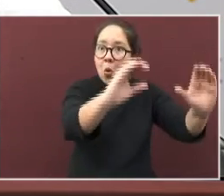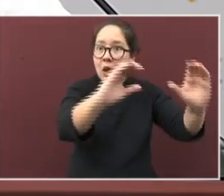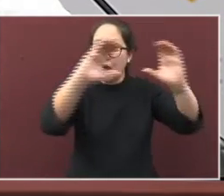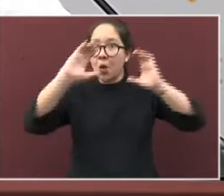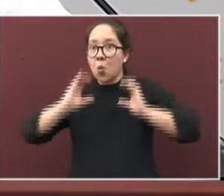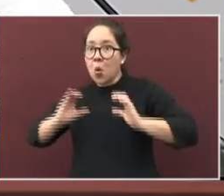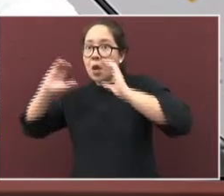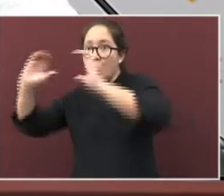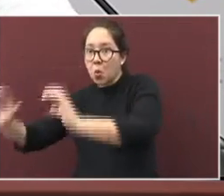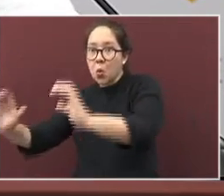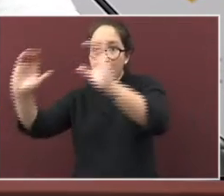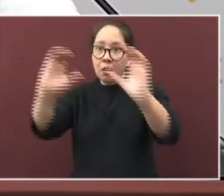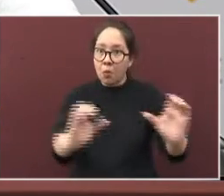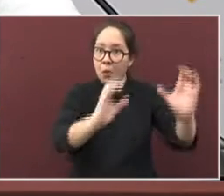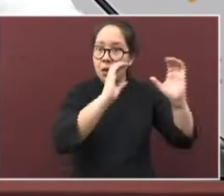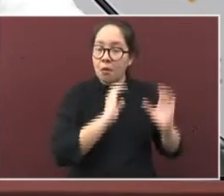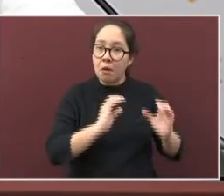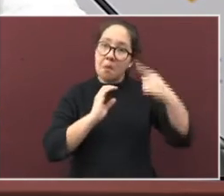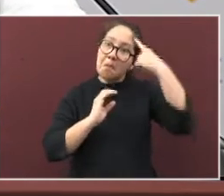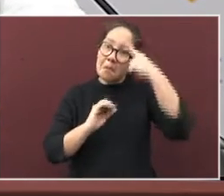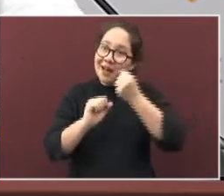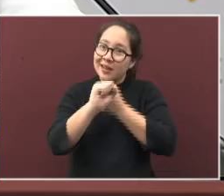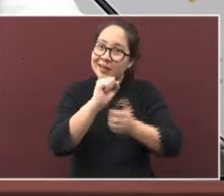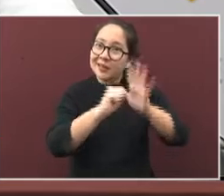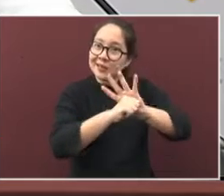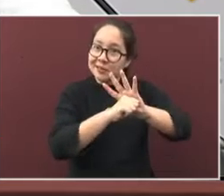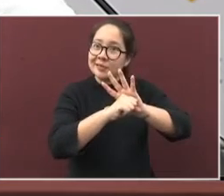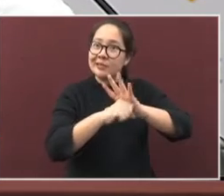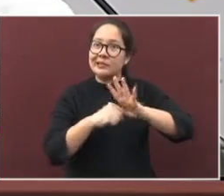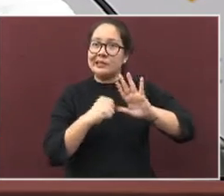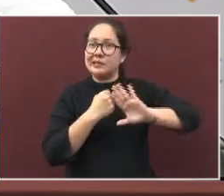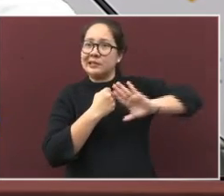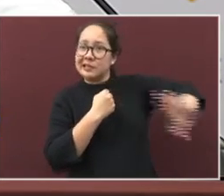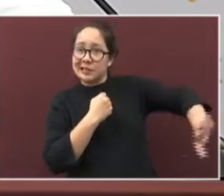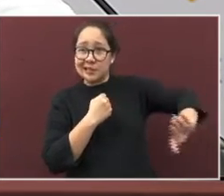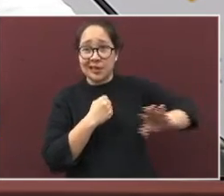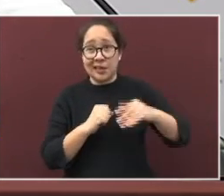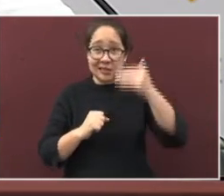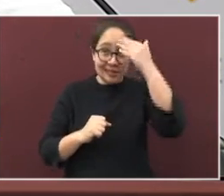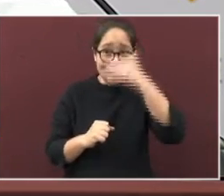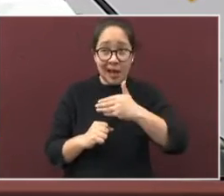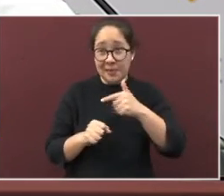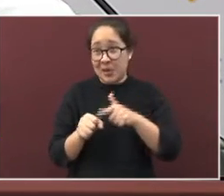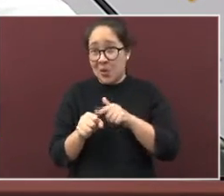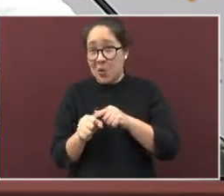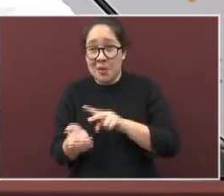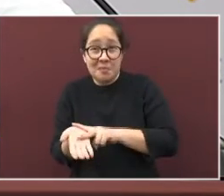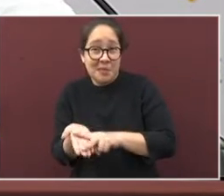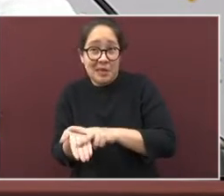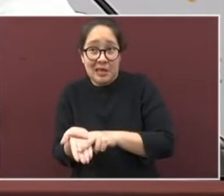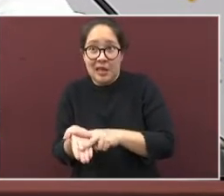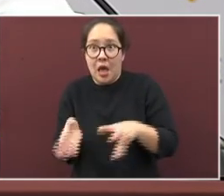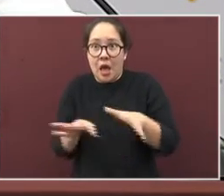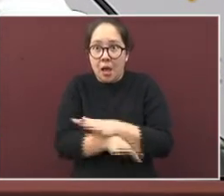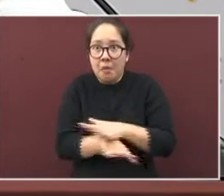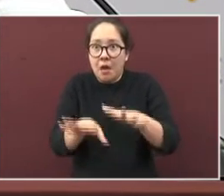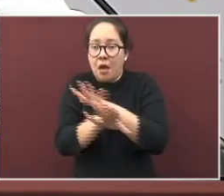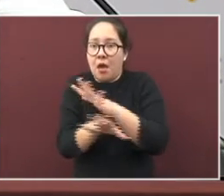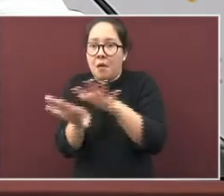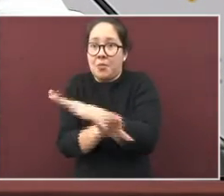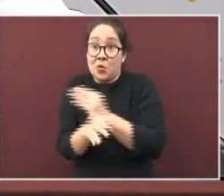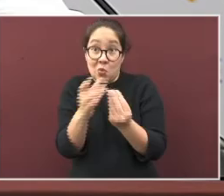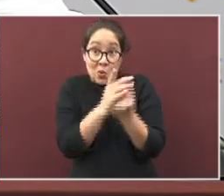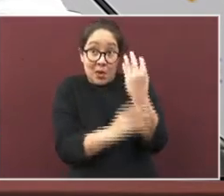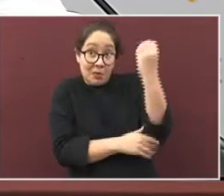contagios continúen y cambie de coloración de este verde que hemos estado disfrutando. Pues vean ustedes el ejemplo de este nuevo